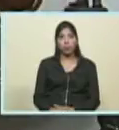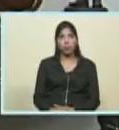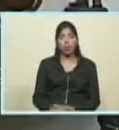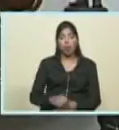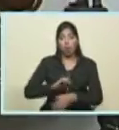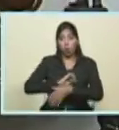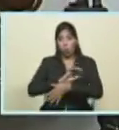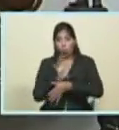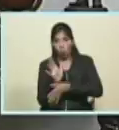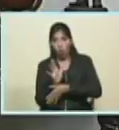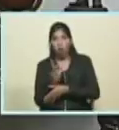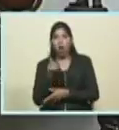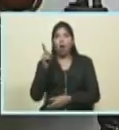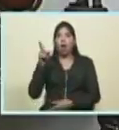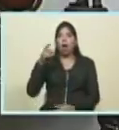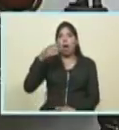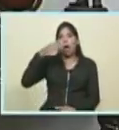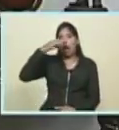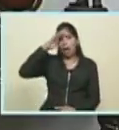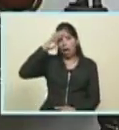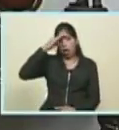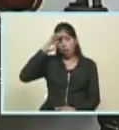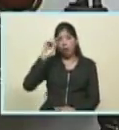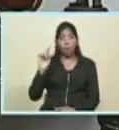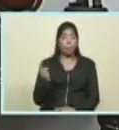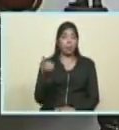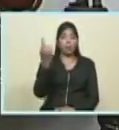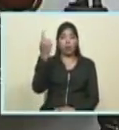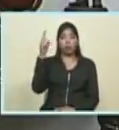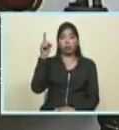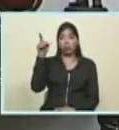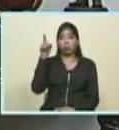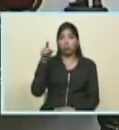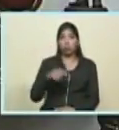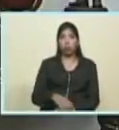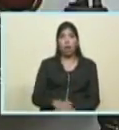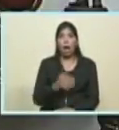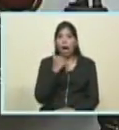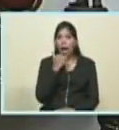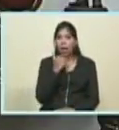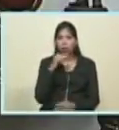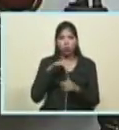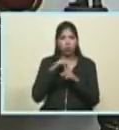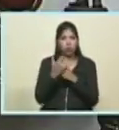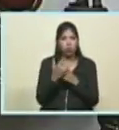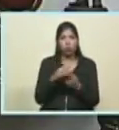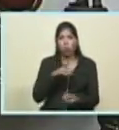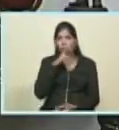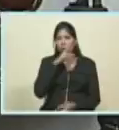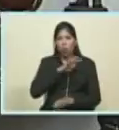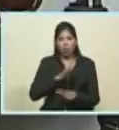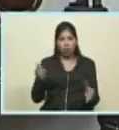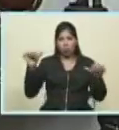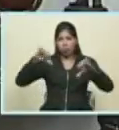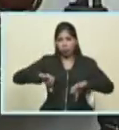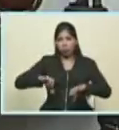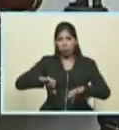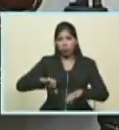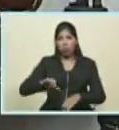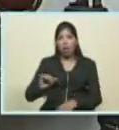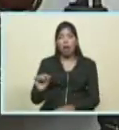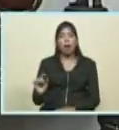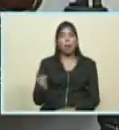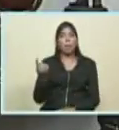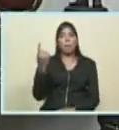de Cuba en especial Cuba es la primera cuando ocurren hechos dramáticos trágicos a los